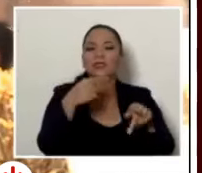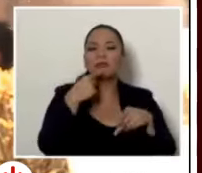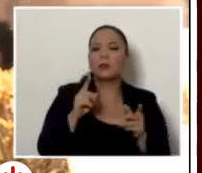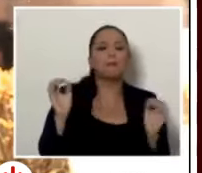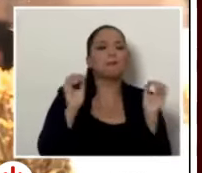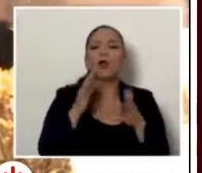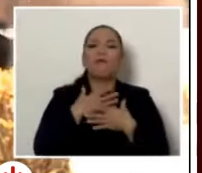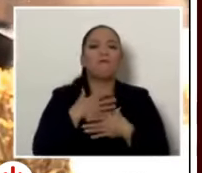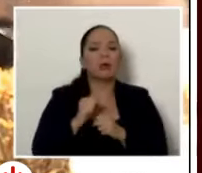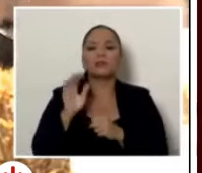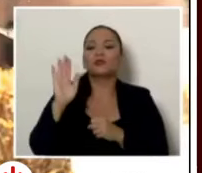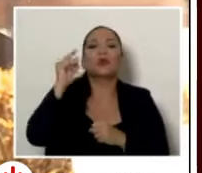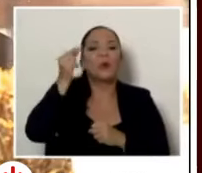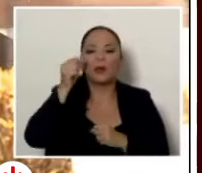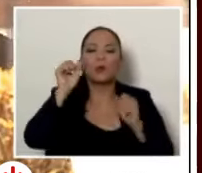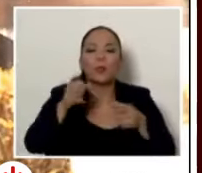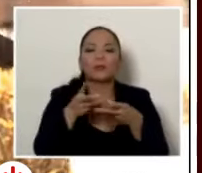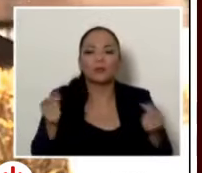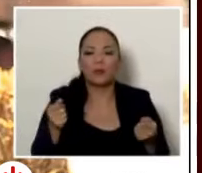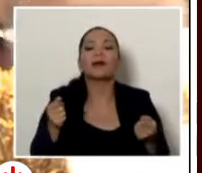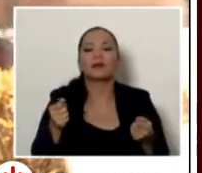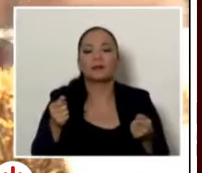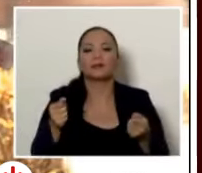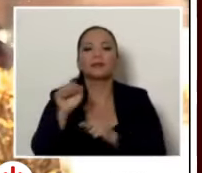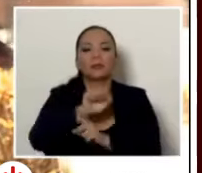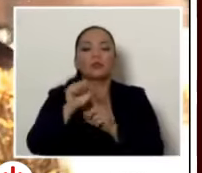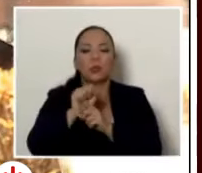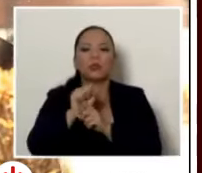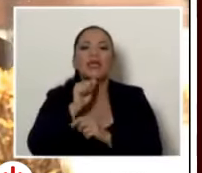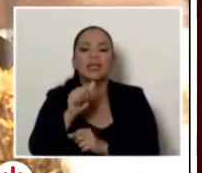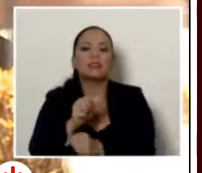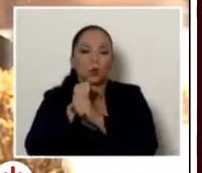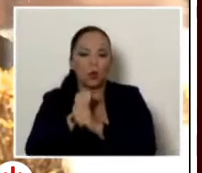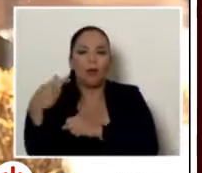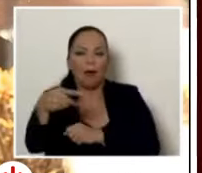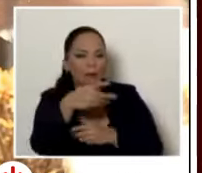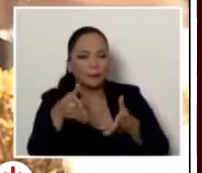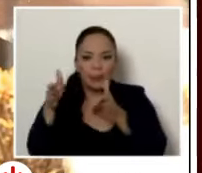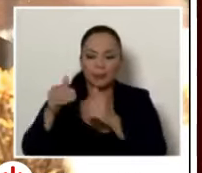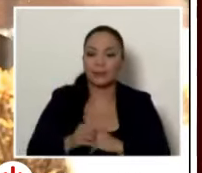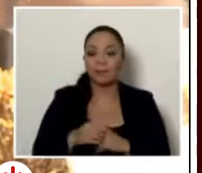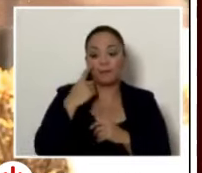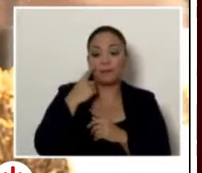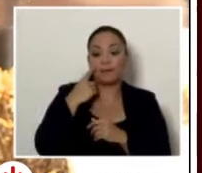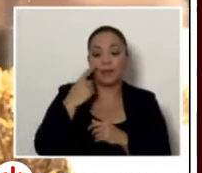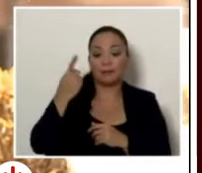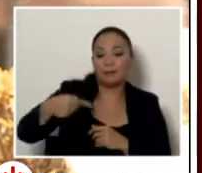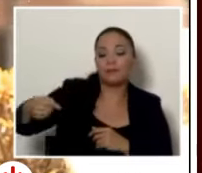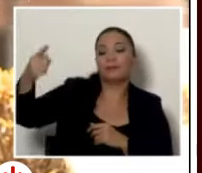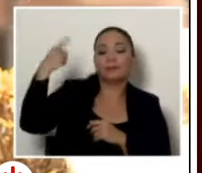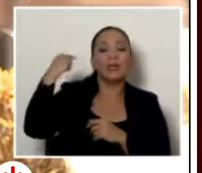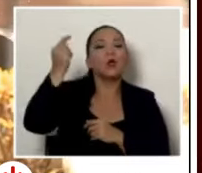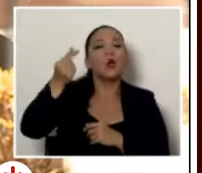confianza en que su gobierno pueda resolver esa crisis de inseguridad que vive el país hoy hace 8 en el parque de la democracia su gobierno presentó